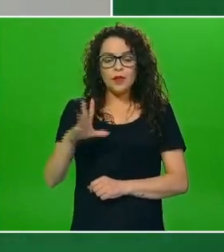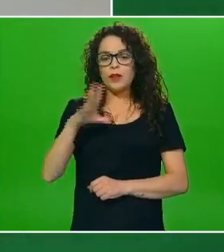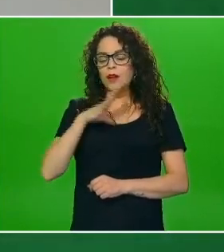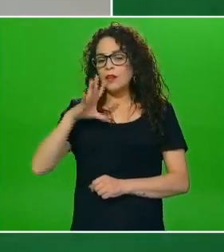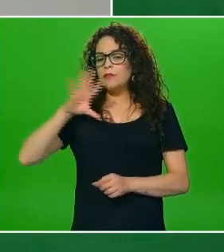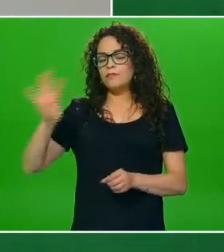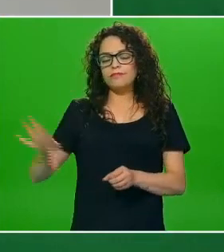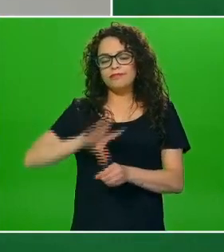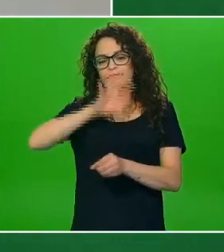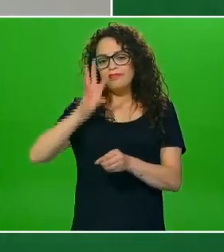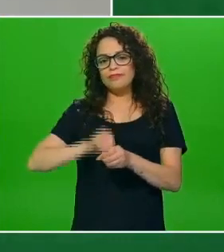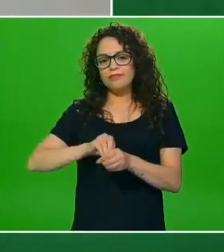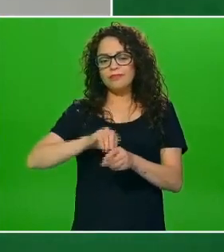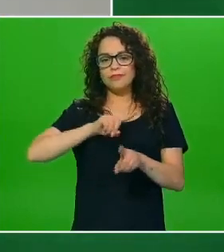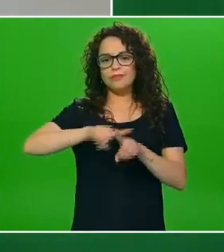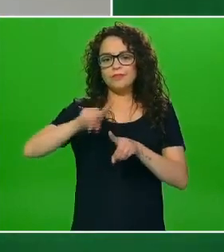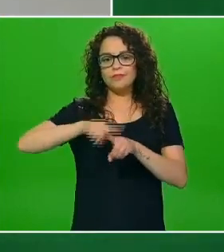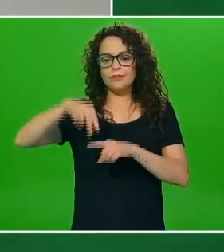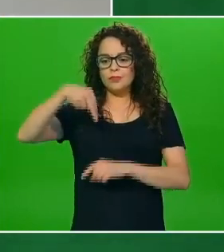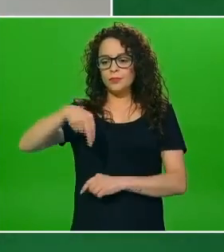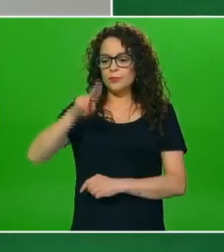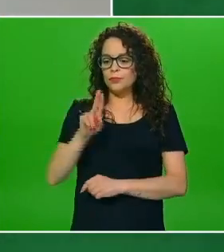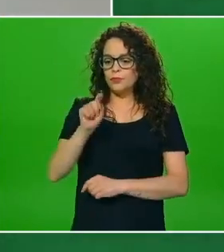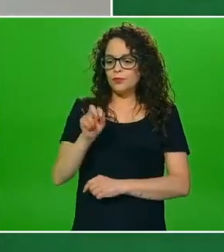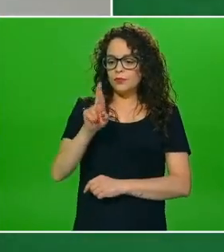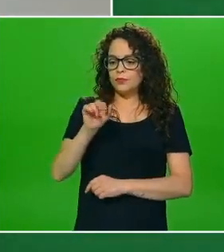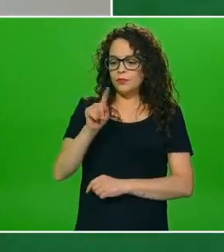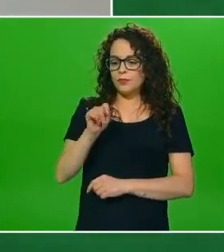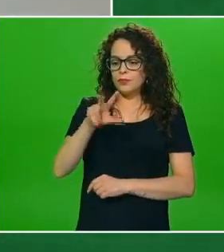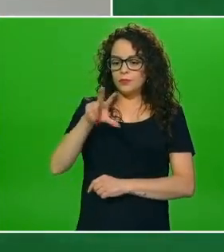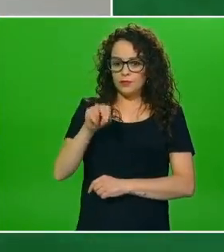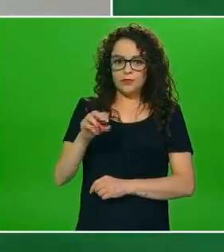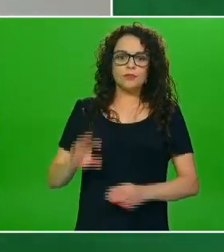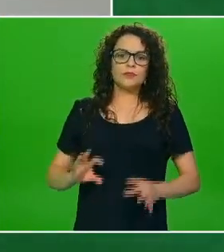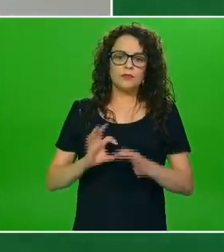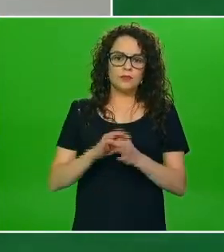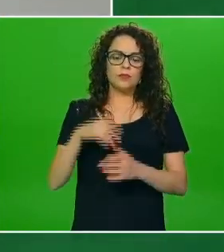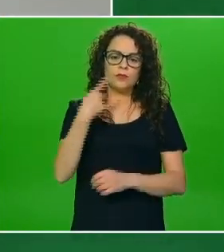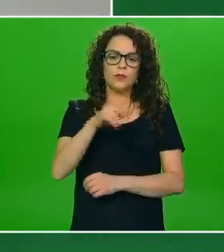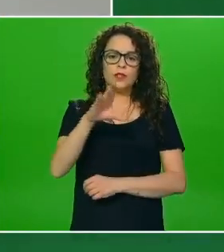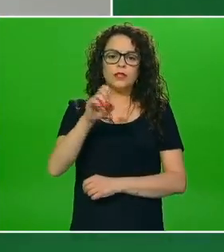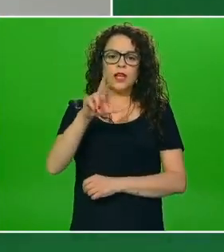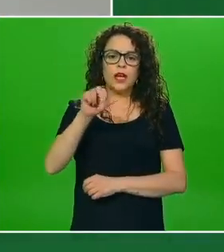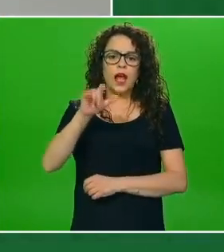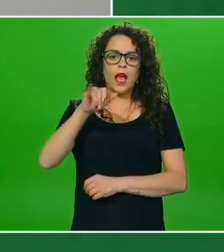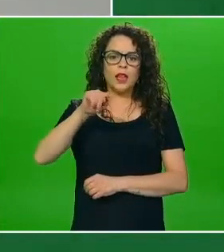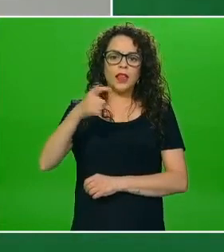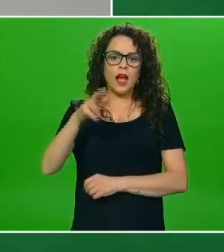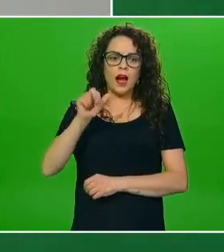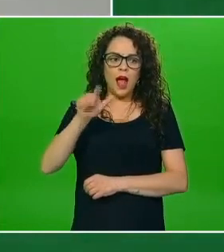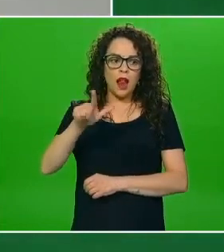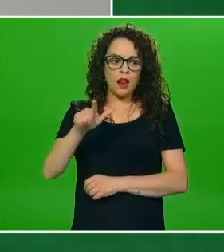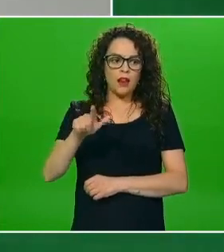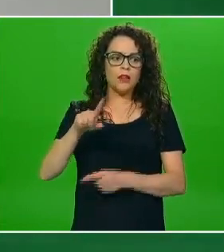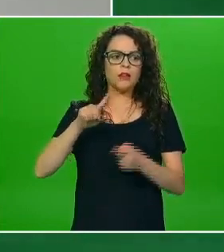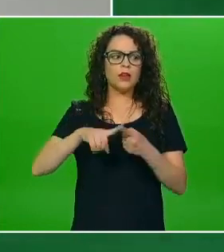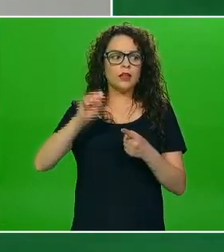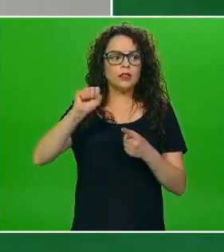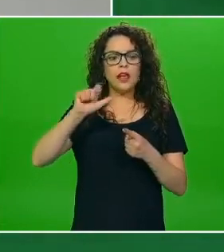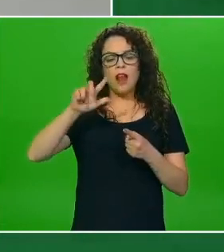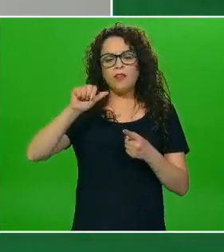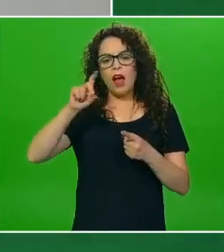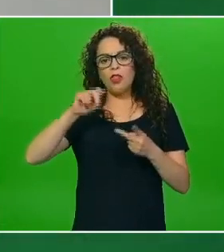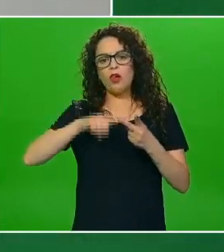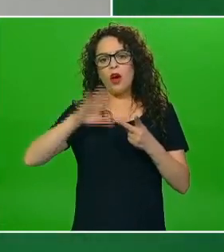todos los nutrientes que caracterizan a los cereales integrales por ejemplo la cascarita o el salvado